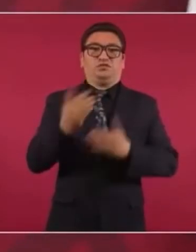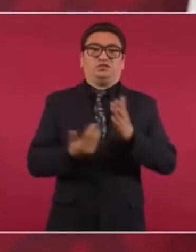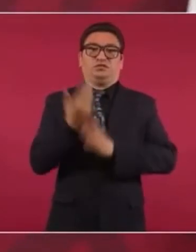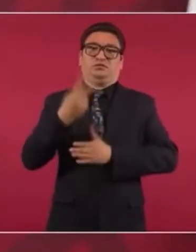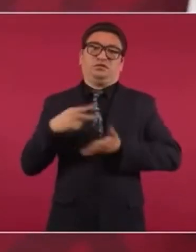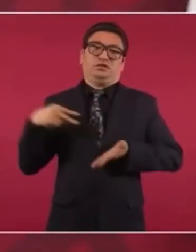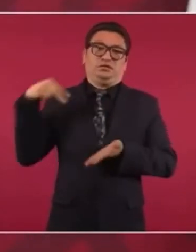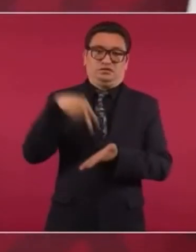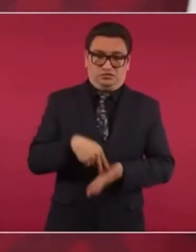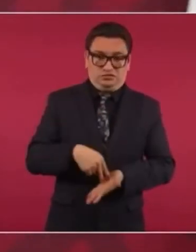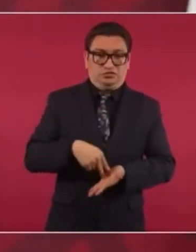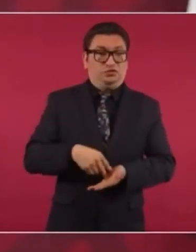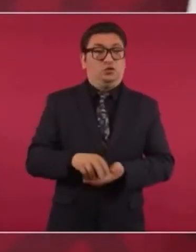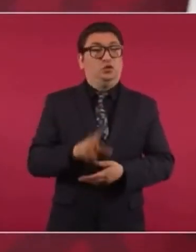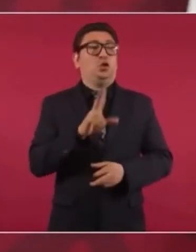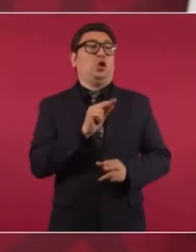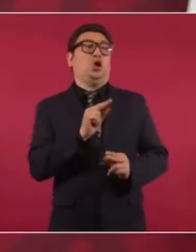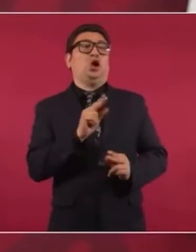¿Sí?